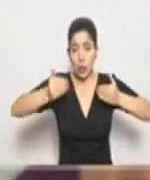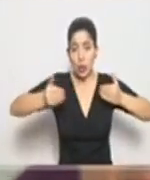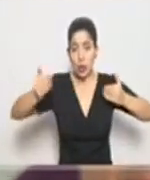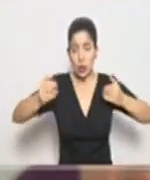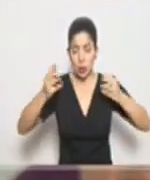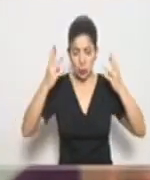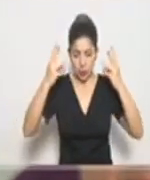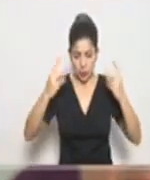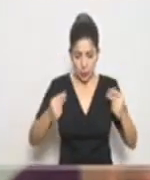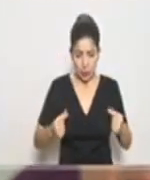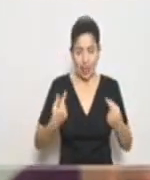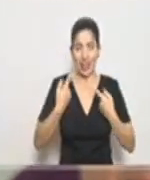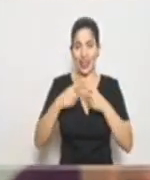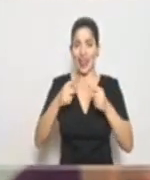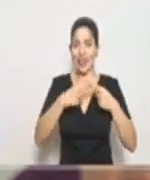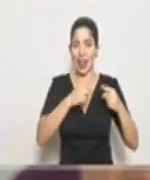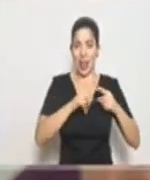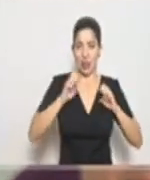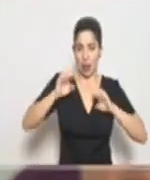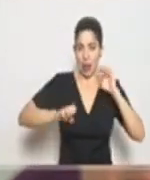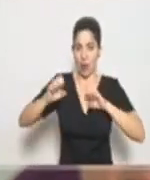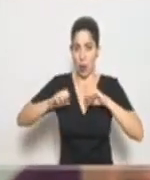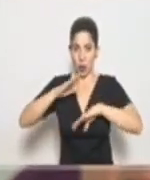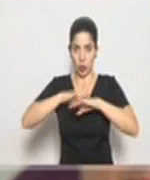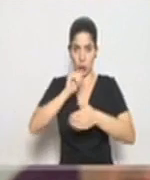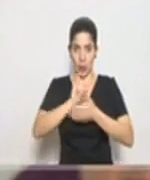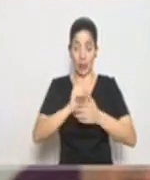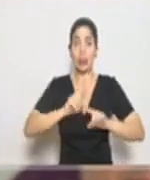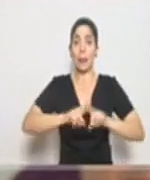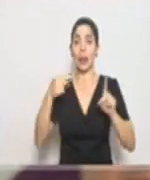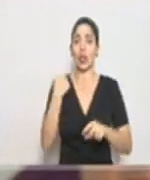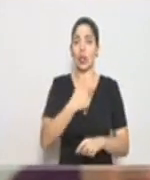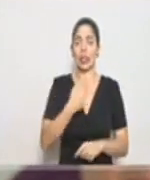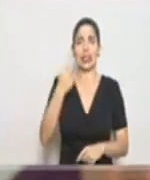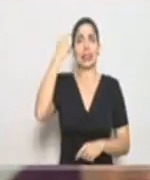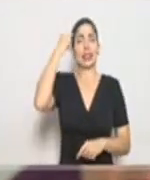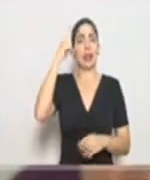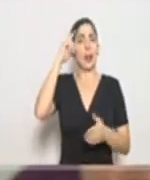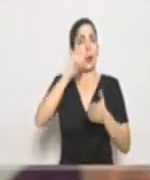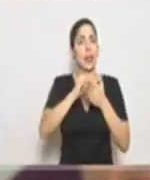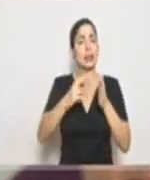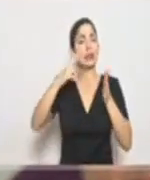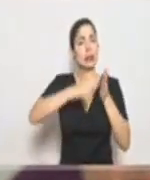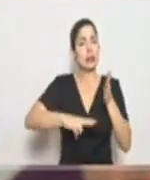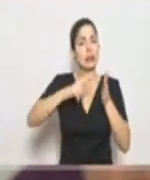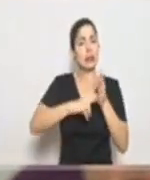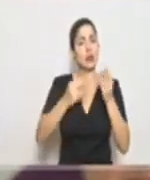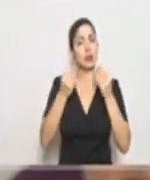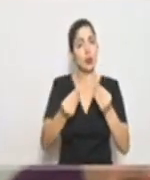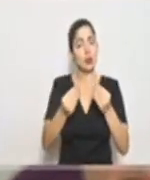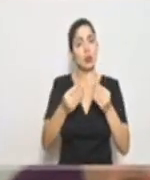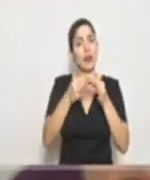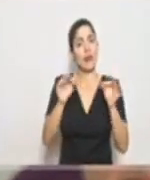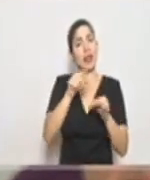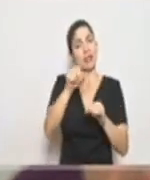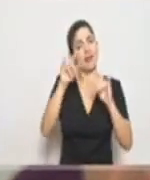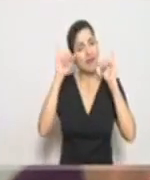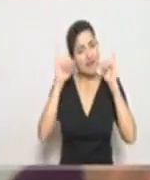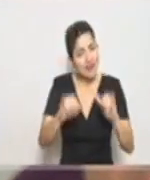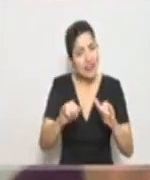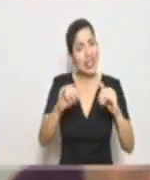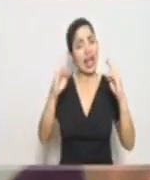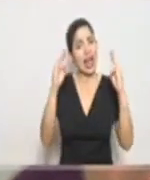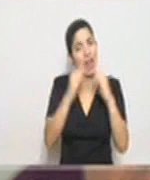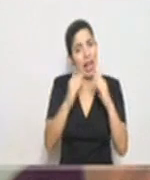estado haciendo diferentes ejercicios al respecto. Sin embargo, consideramos y por eso es que hemos insistido mucho en el lema de quédese en casa hasta donde